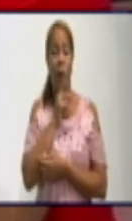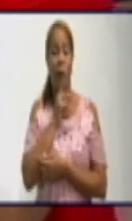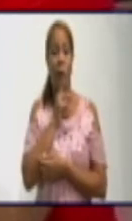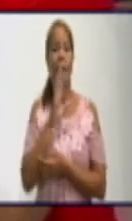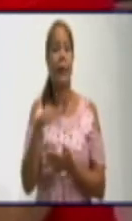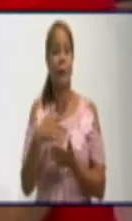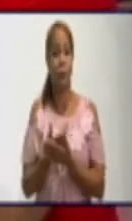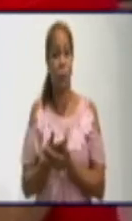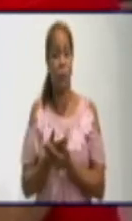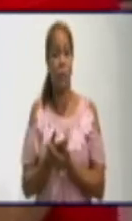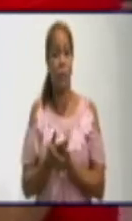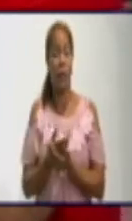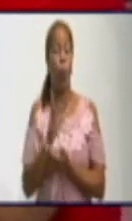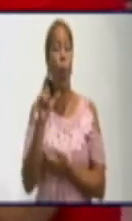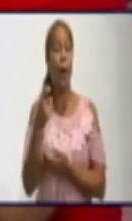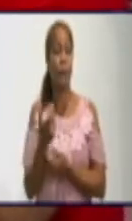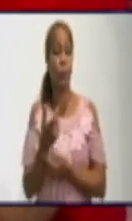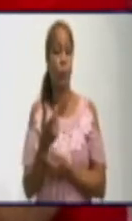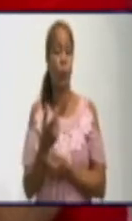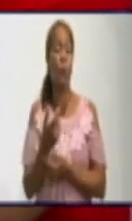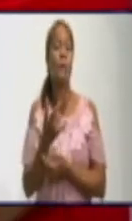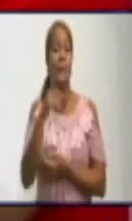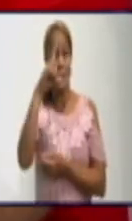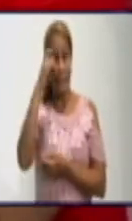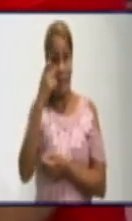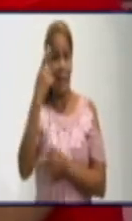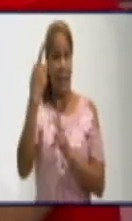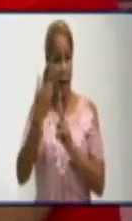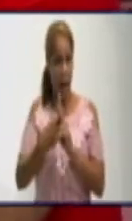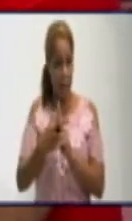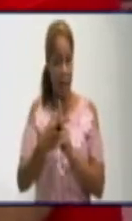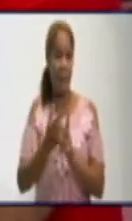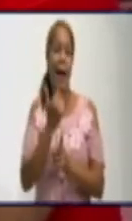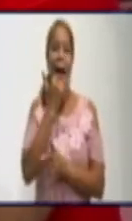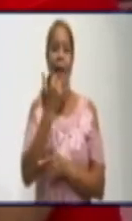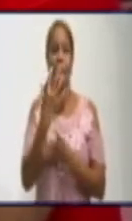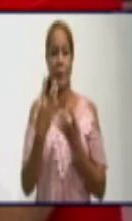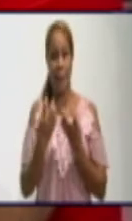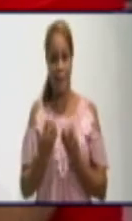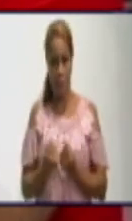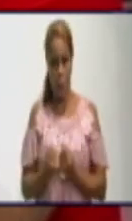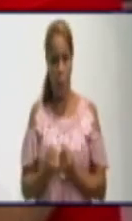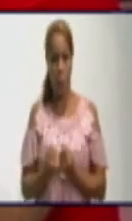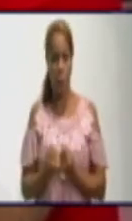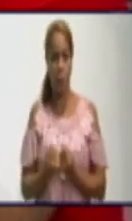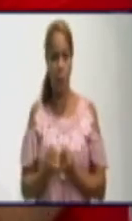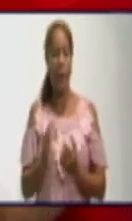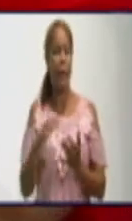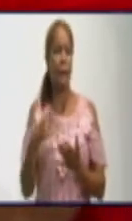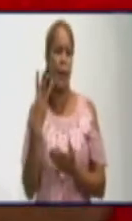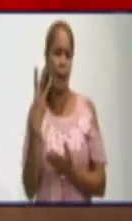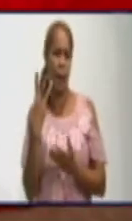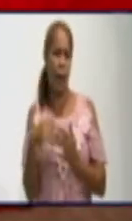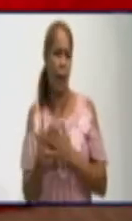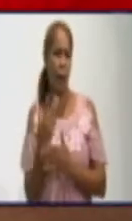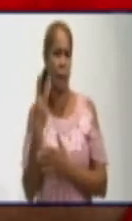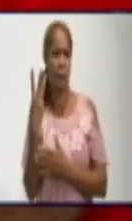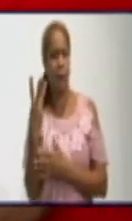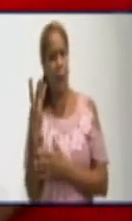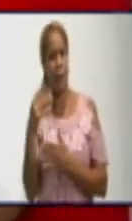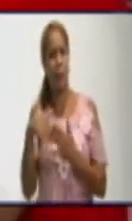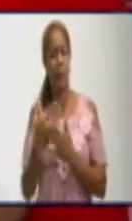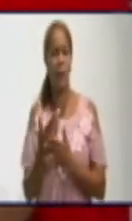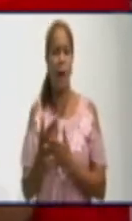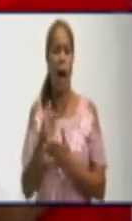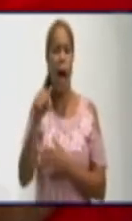dos servicios en un mismo contrato. Sí hubo afectación, muy puntual, como usted dice, y de tres días que era el ciclo, ahora